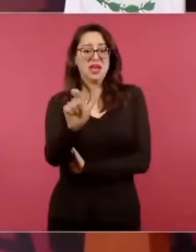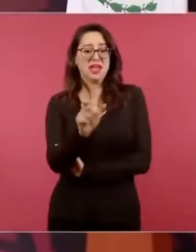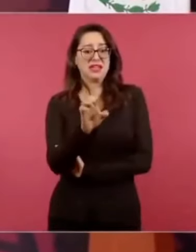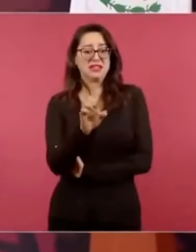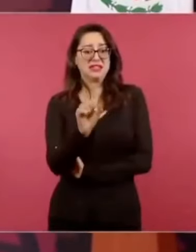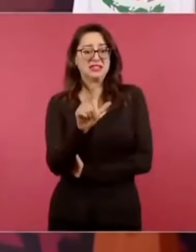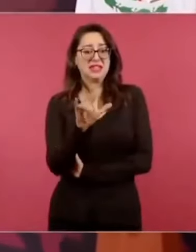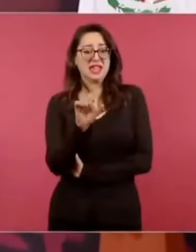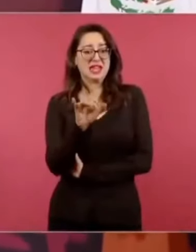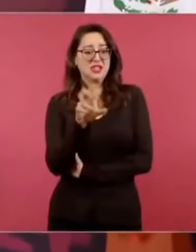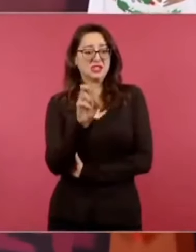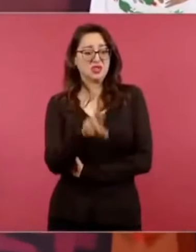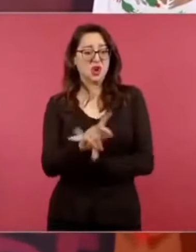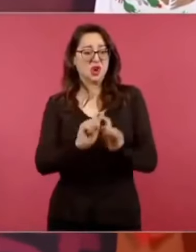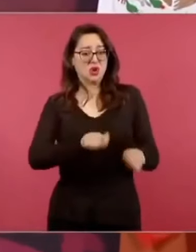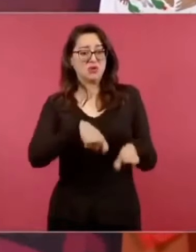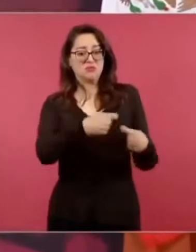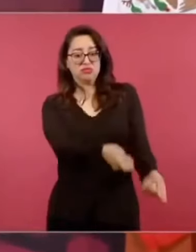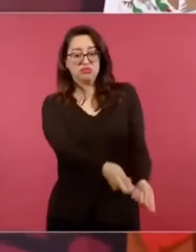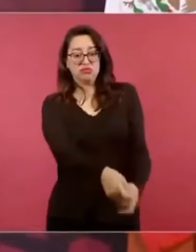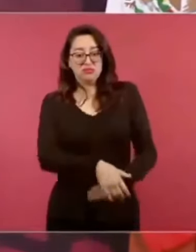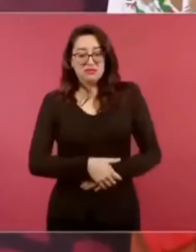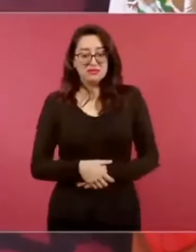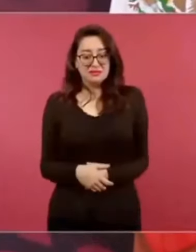detrás